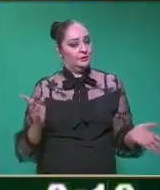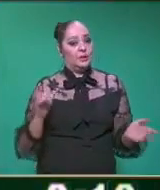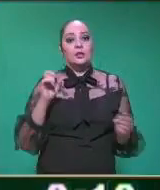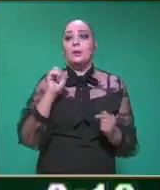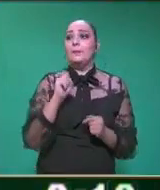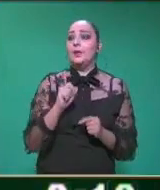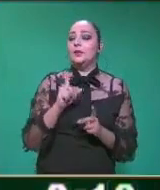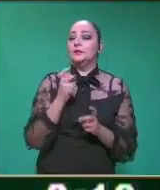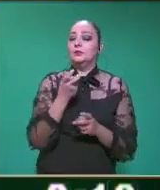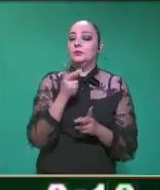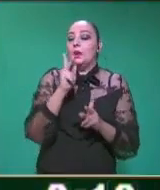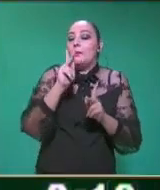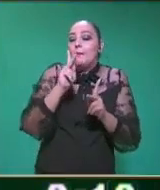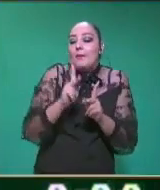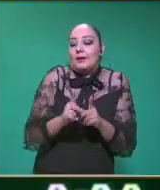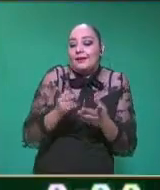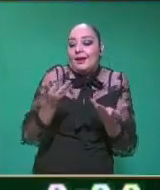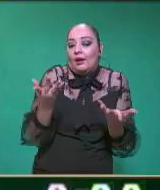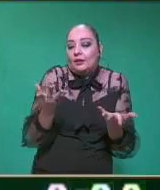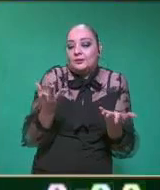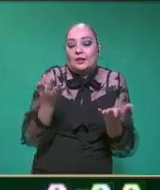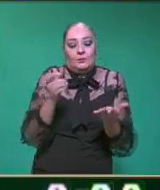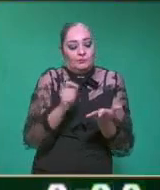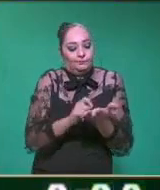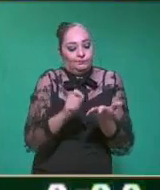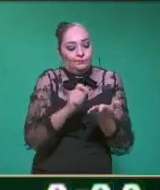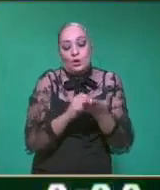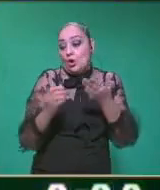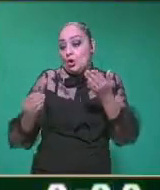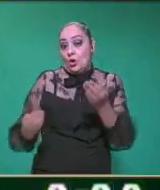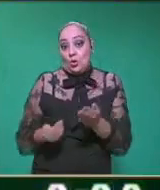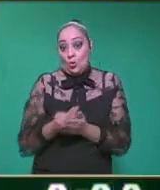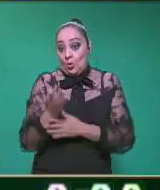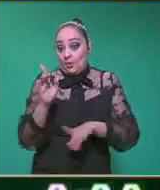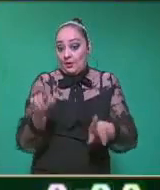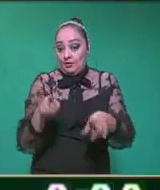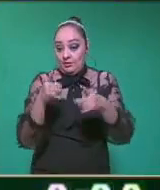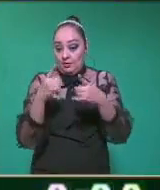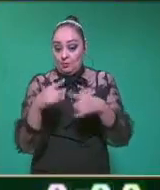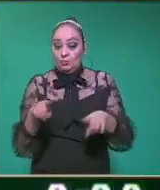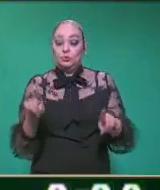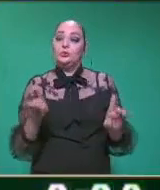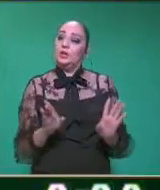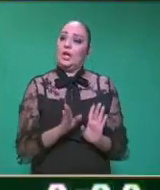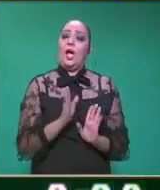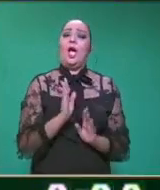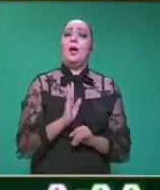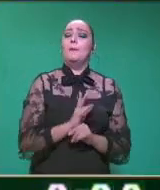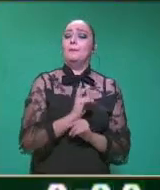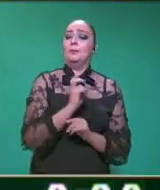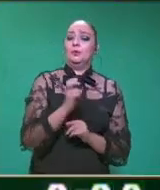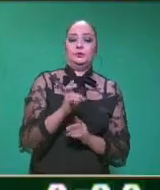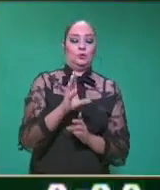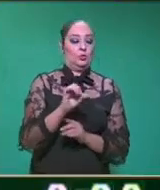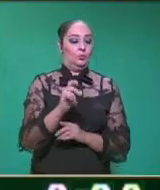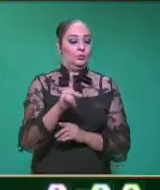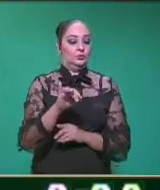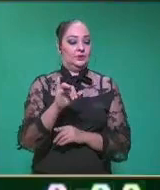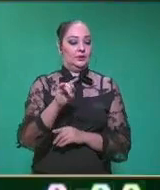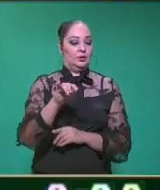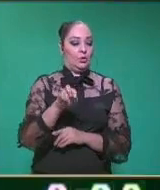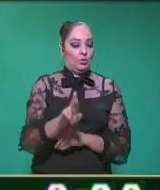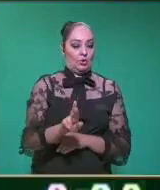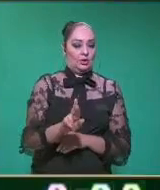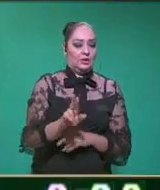es el proceso de crear una nueva pieza musical. Entonces, el compositor es la persona que expresa sus